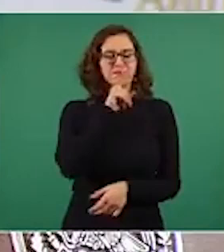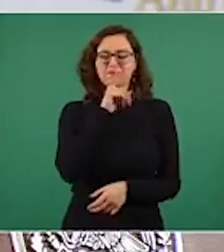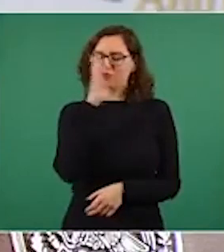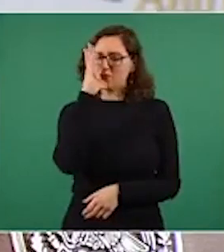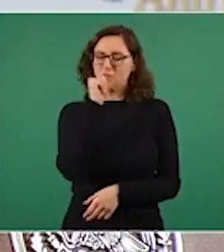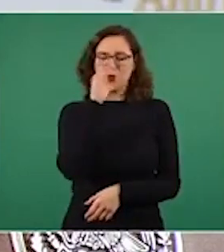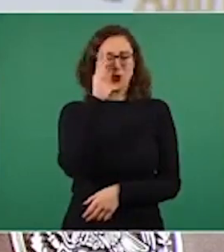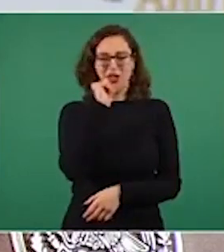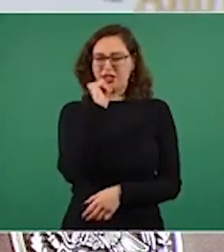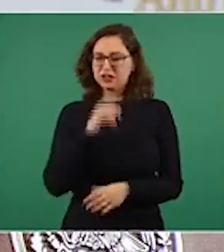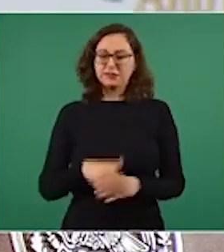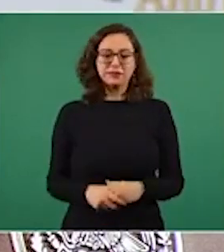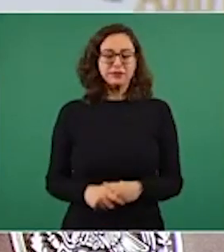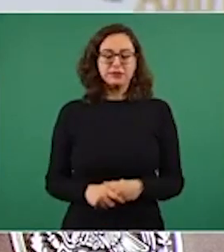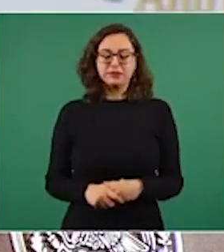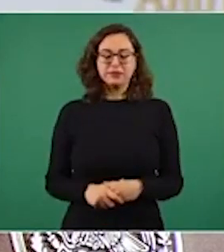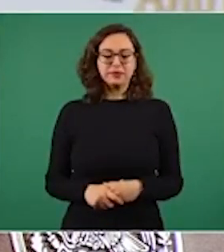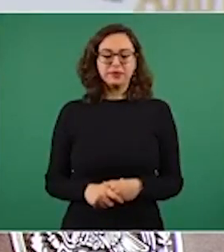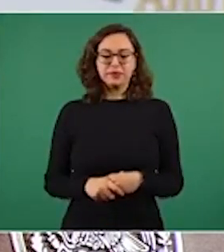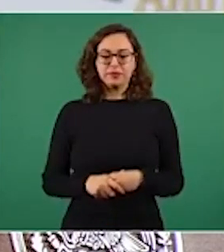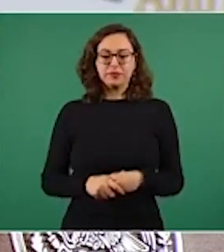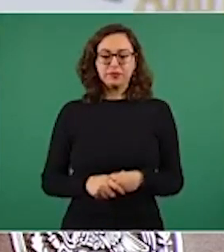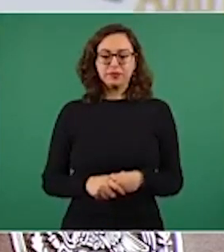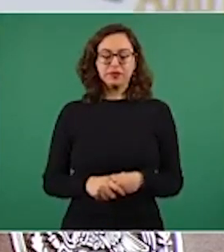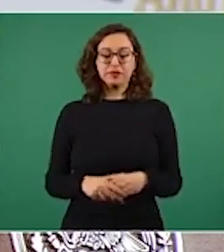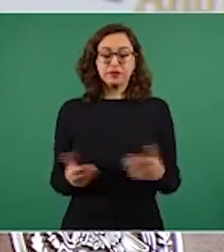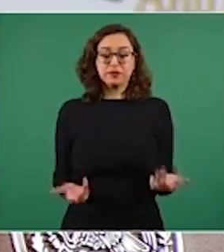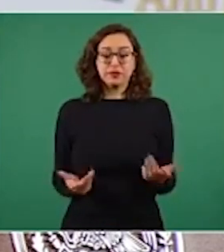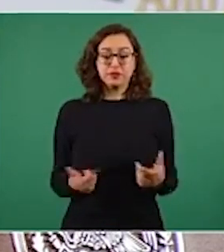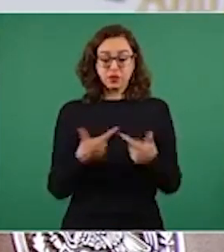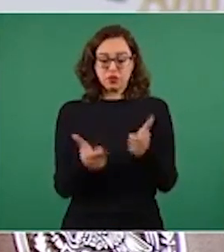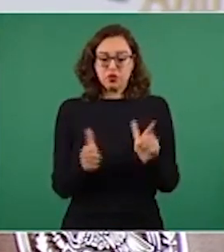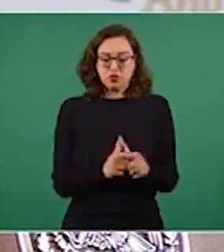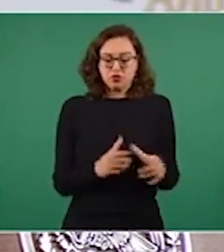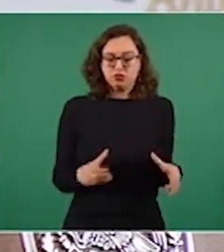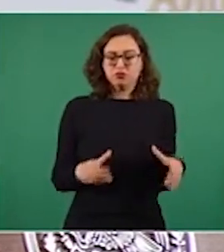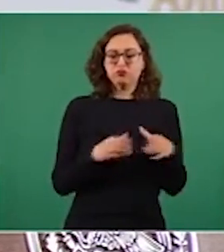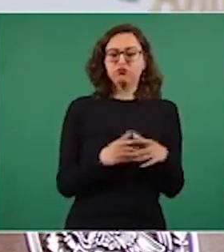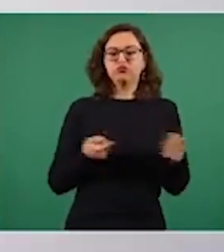nada de que una secta es la que domina